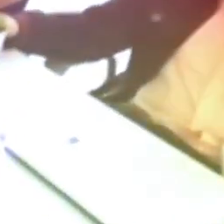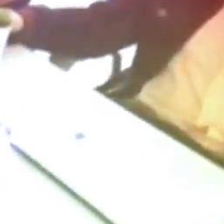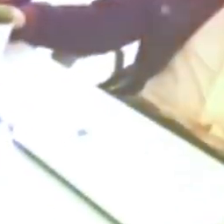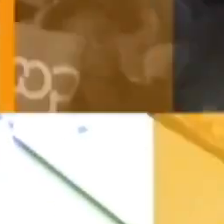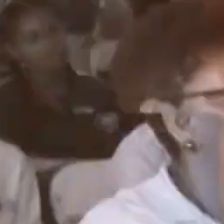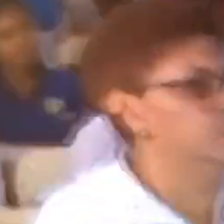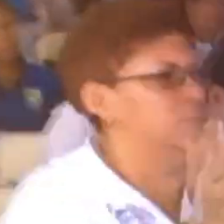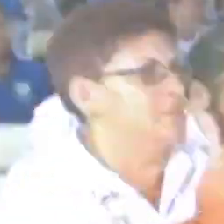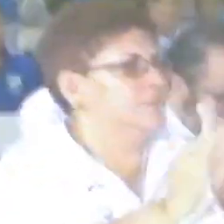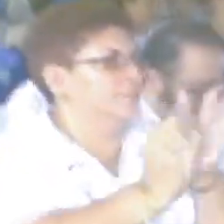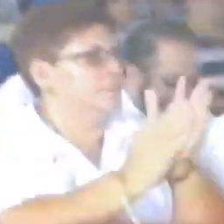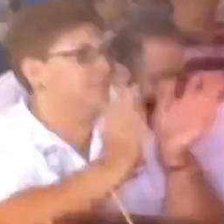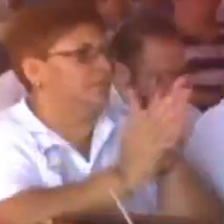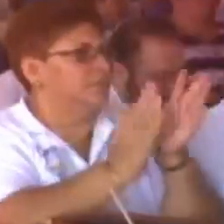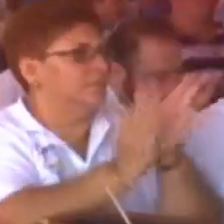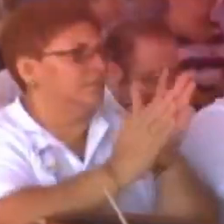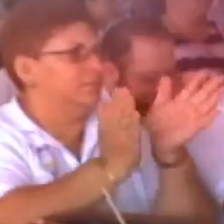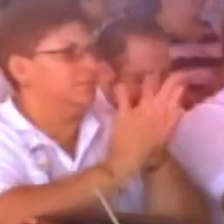somos sociedad.